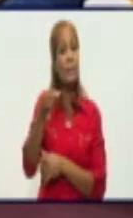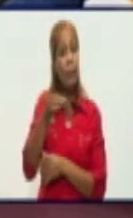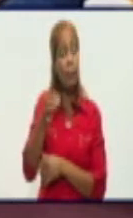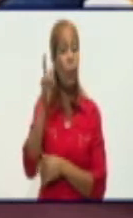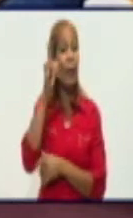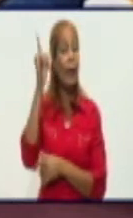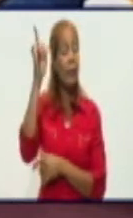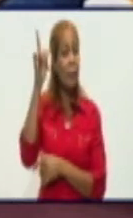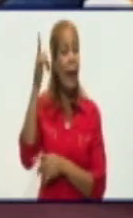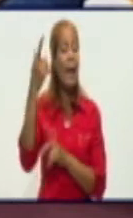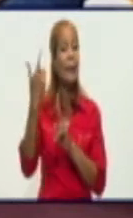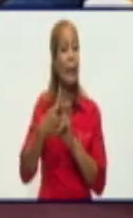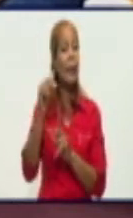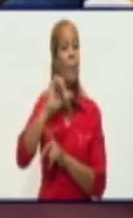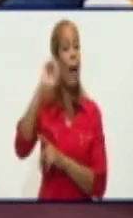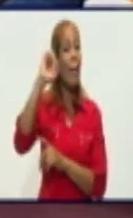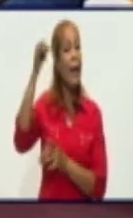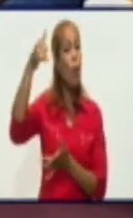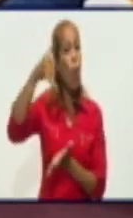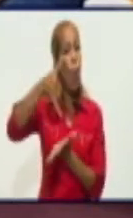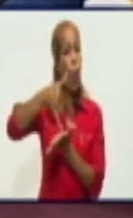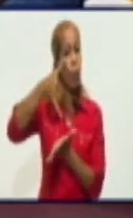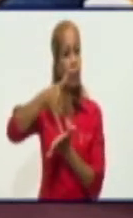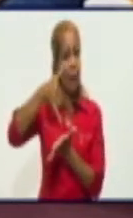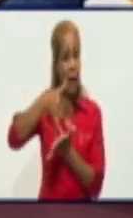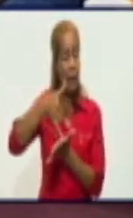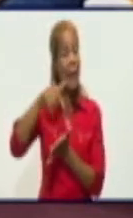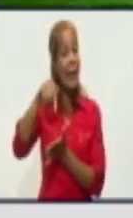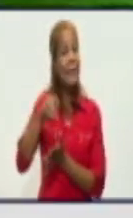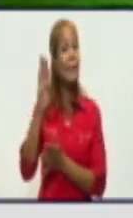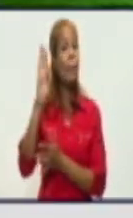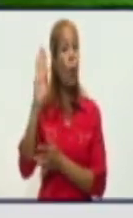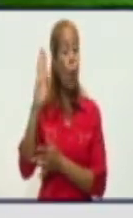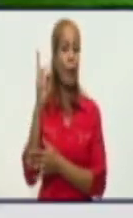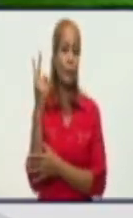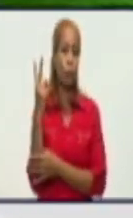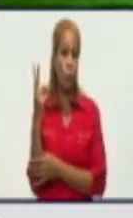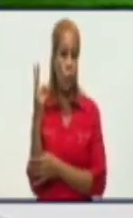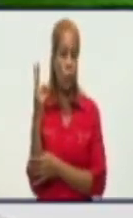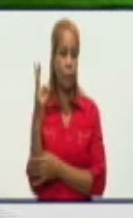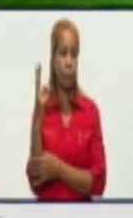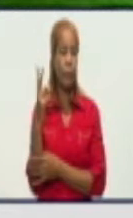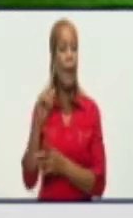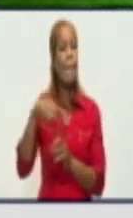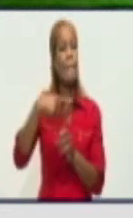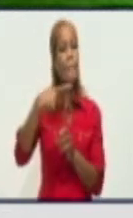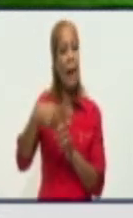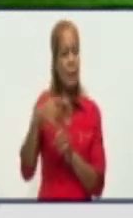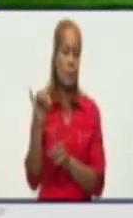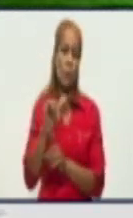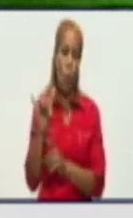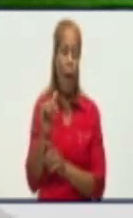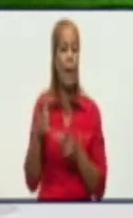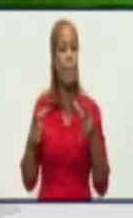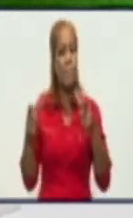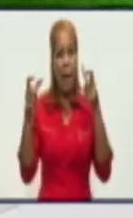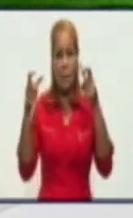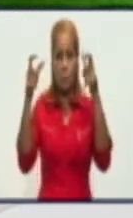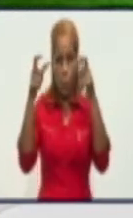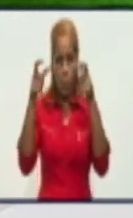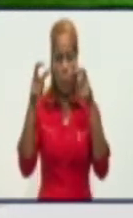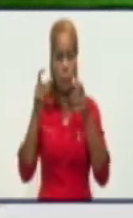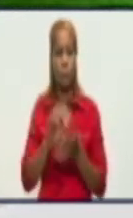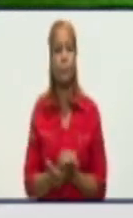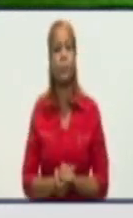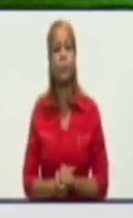y Julia. Eso en este minuto está afectado. Que es el bloque 2 íntegro. Más Mazó que dije que correspondía al bloque de la madrugada.